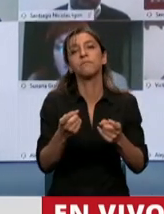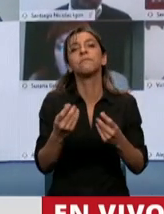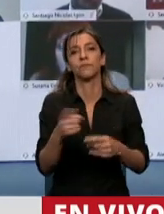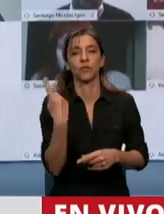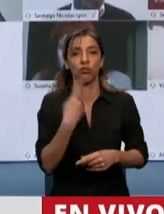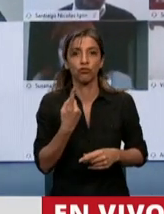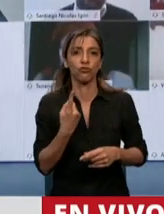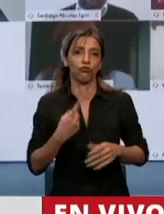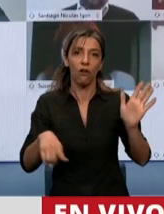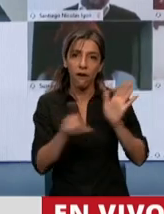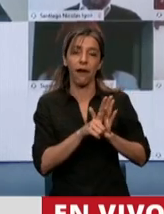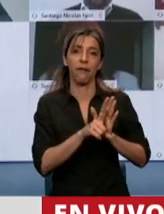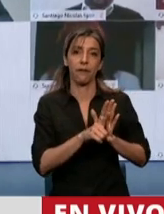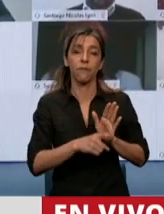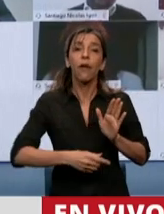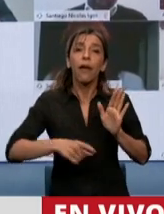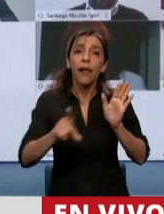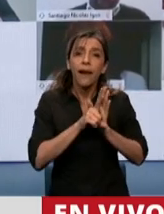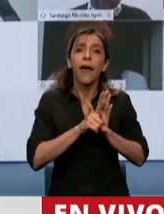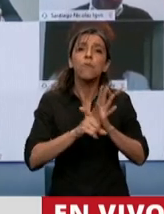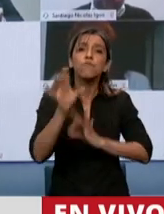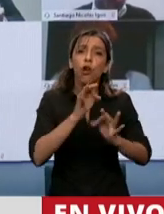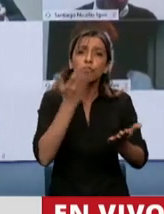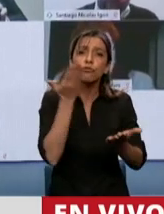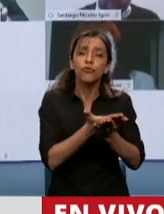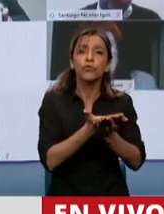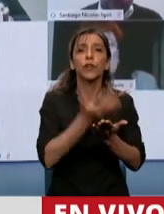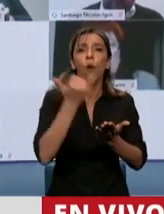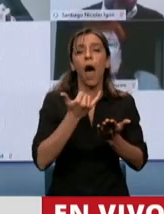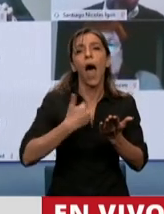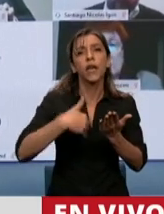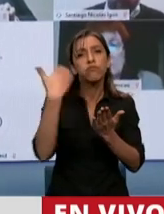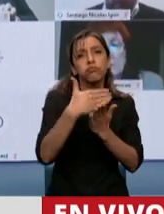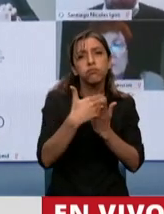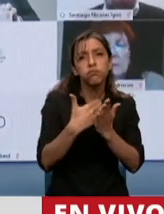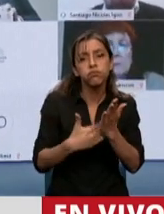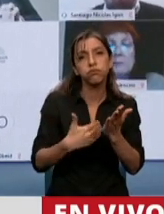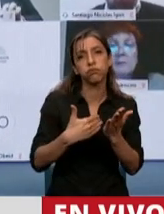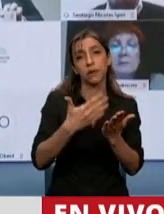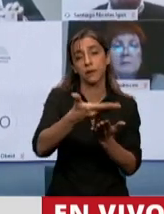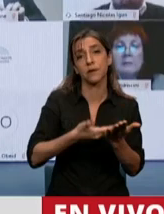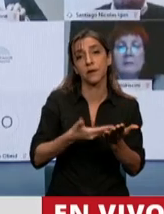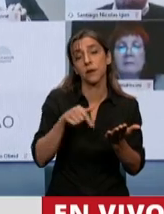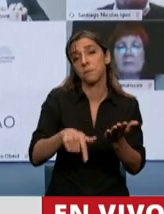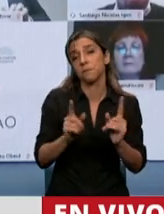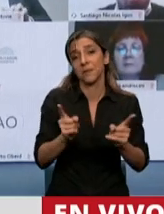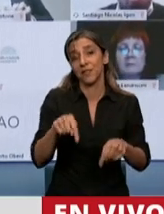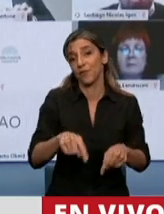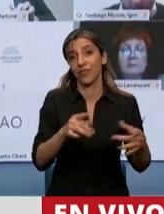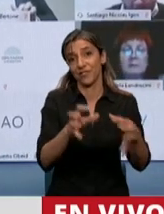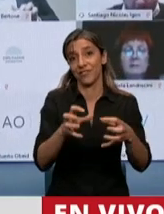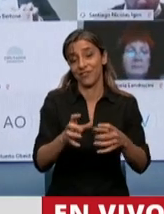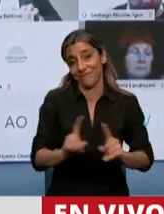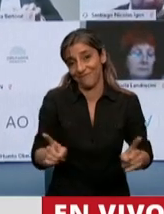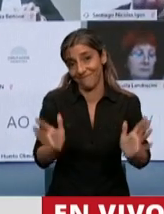reglamentado en el proyecto que se va a tratar en esta sesión, que no es sesión y que nos reservamos el derecho